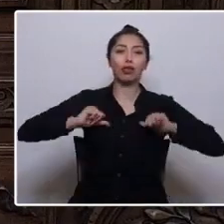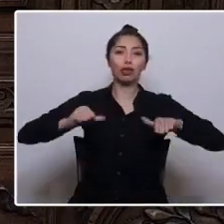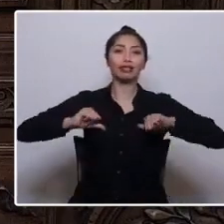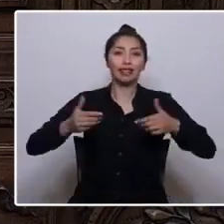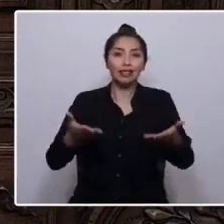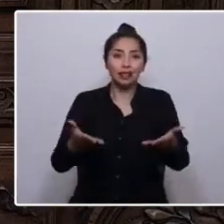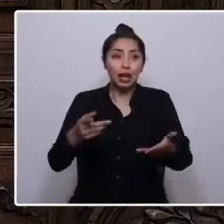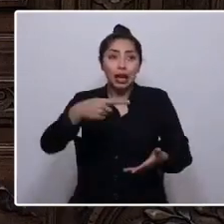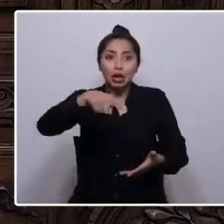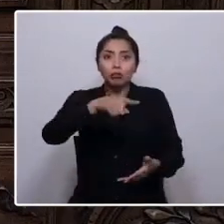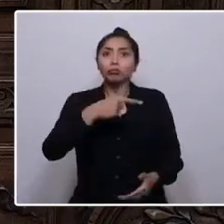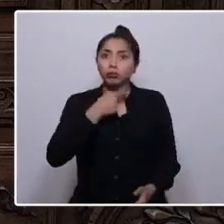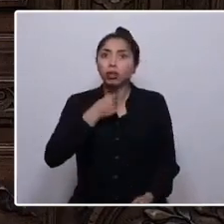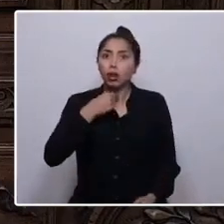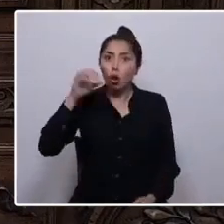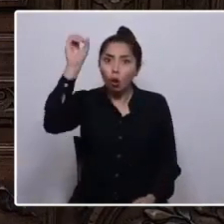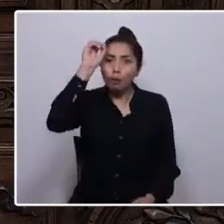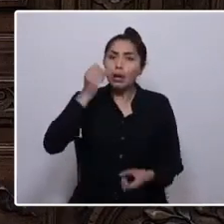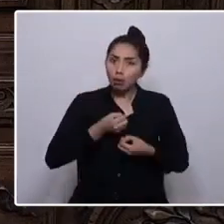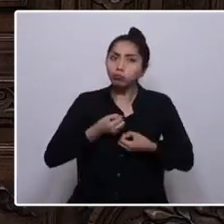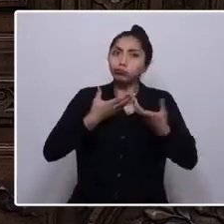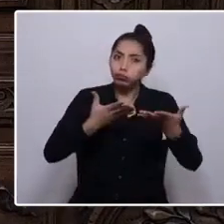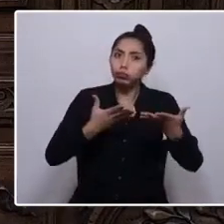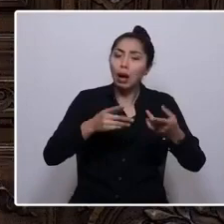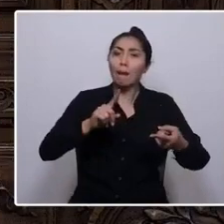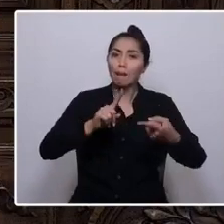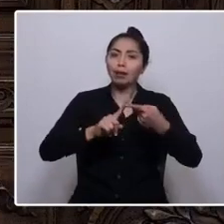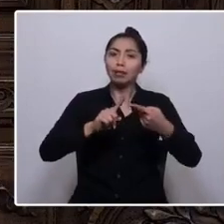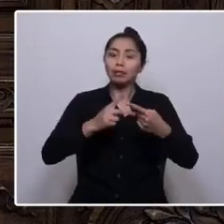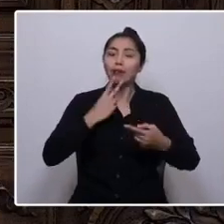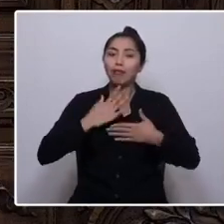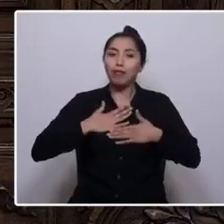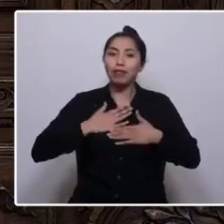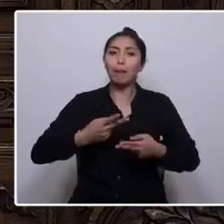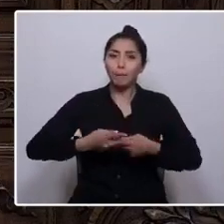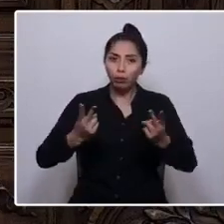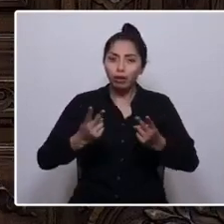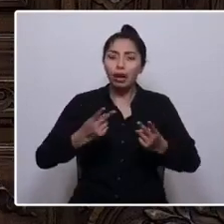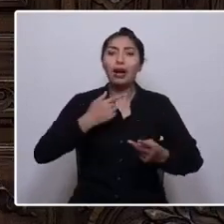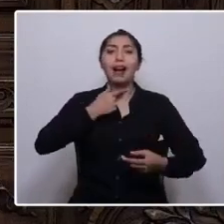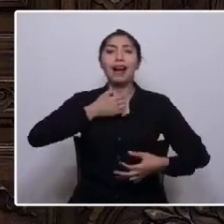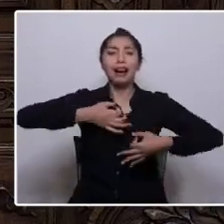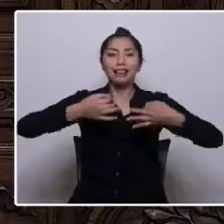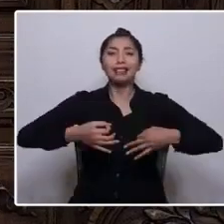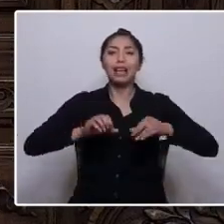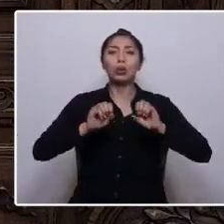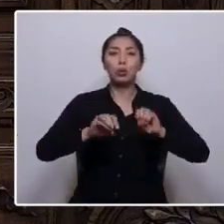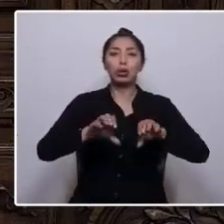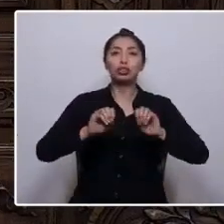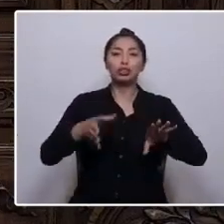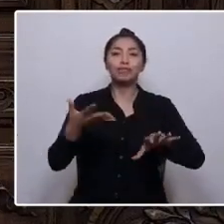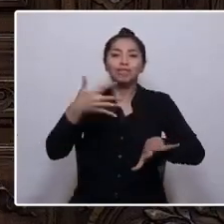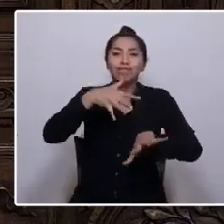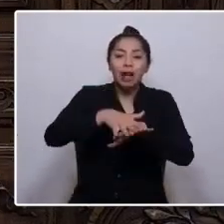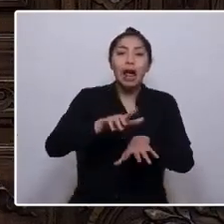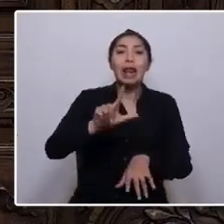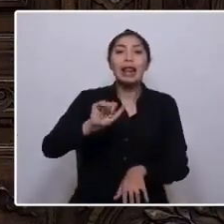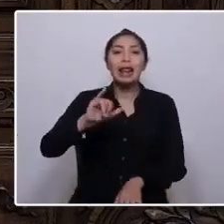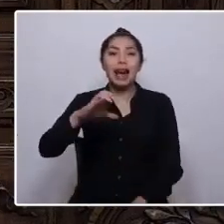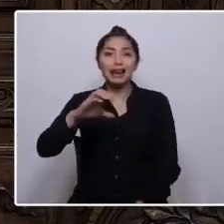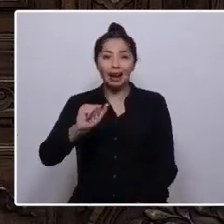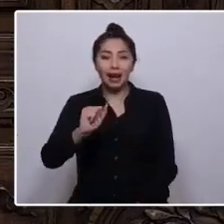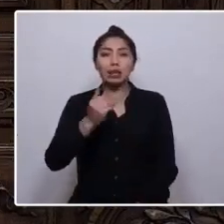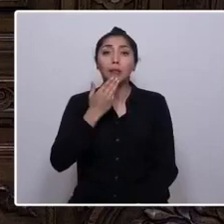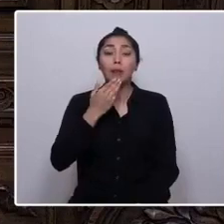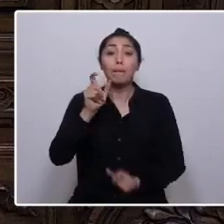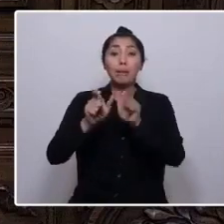opinar, participar de la vida pública y garantizarles una educación integral y laica. Las personas mayores que